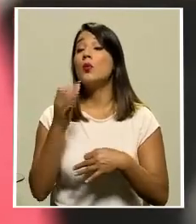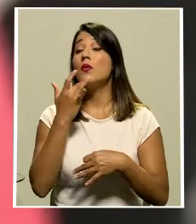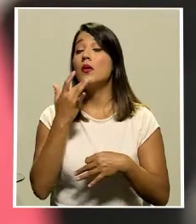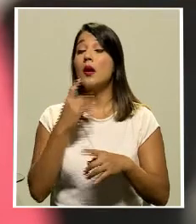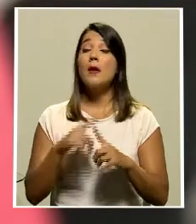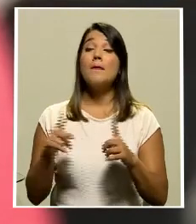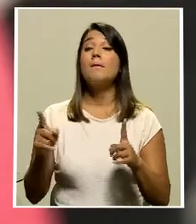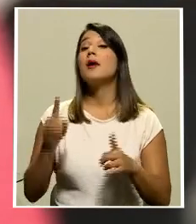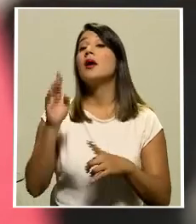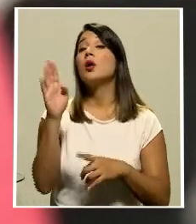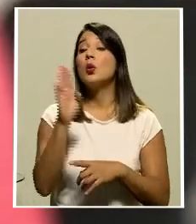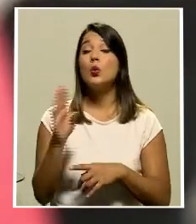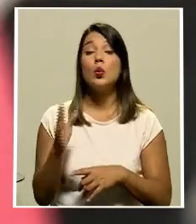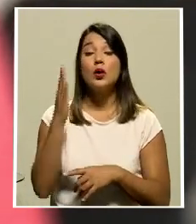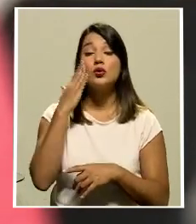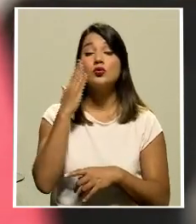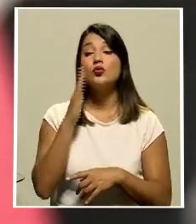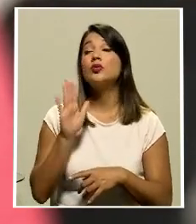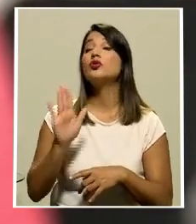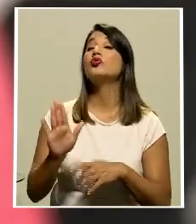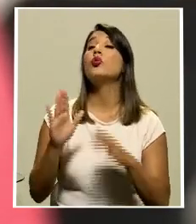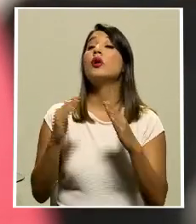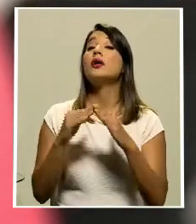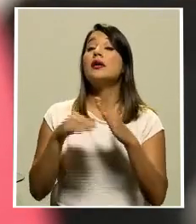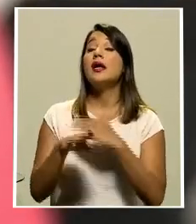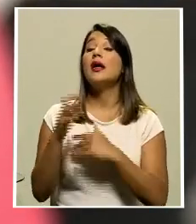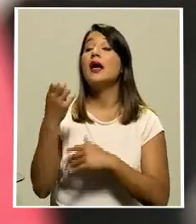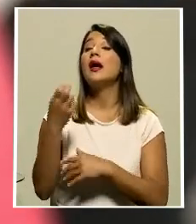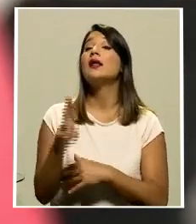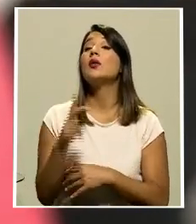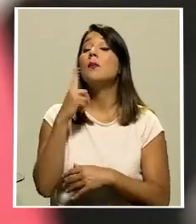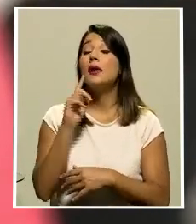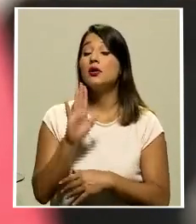compartir la ubicación de su casa de habitación para esta